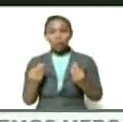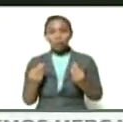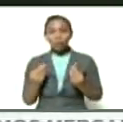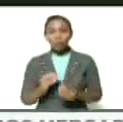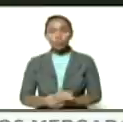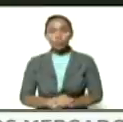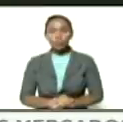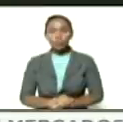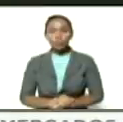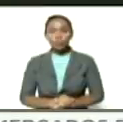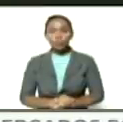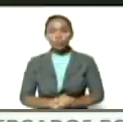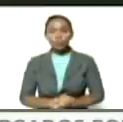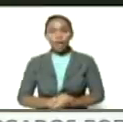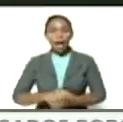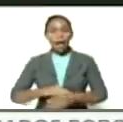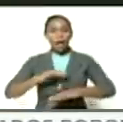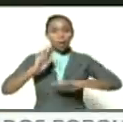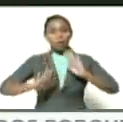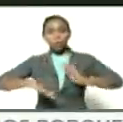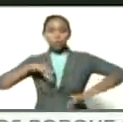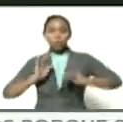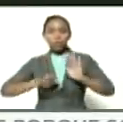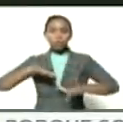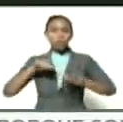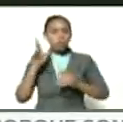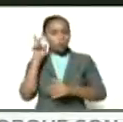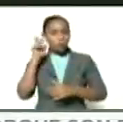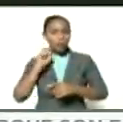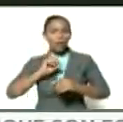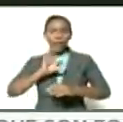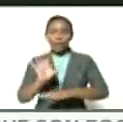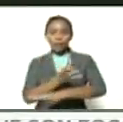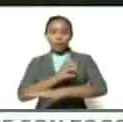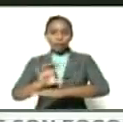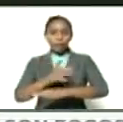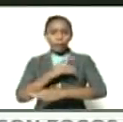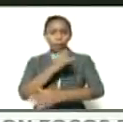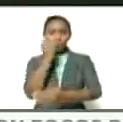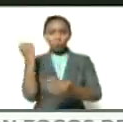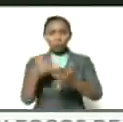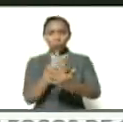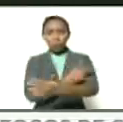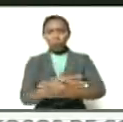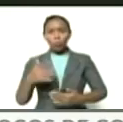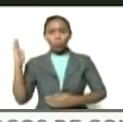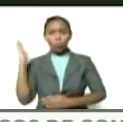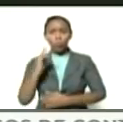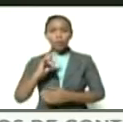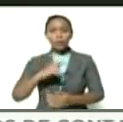al son del tambor y del canto milenario que traían de África